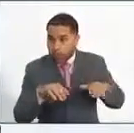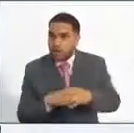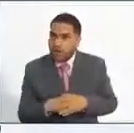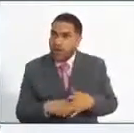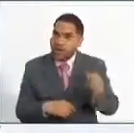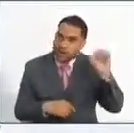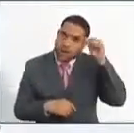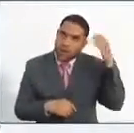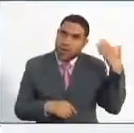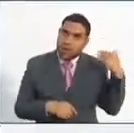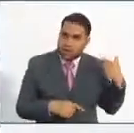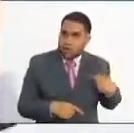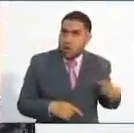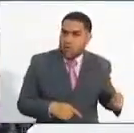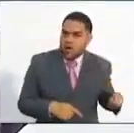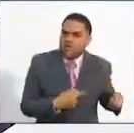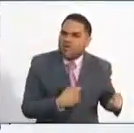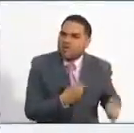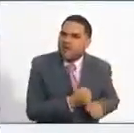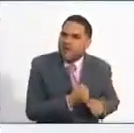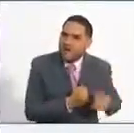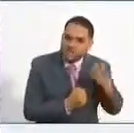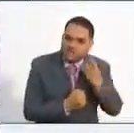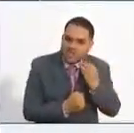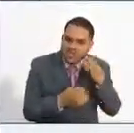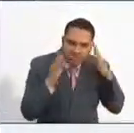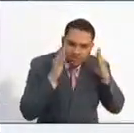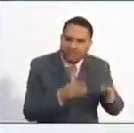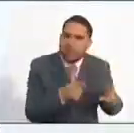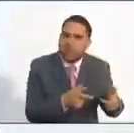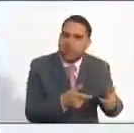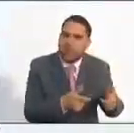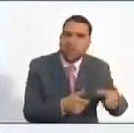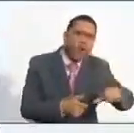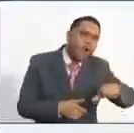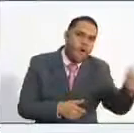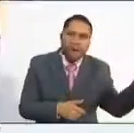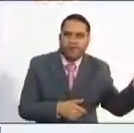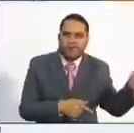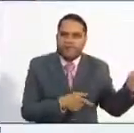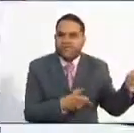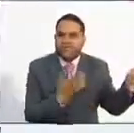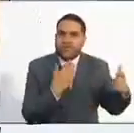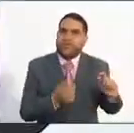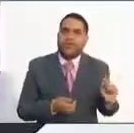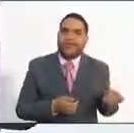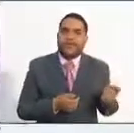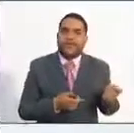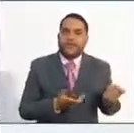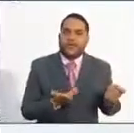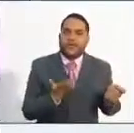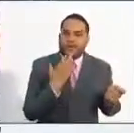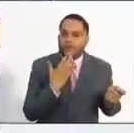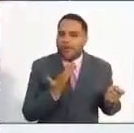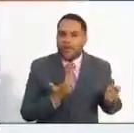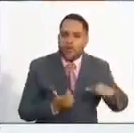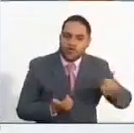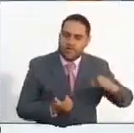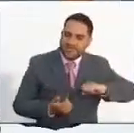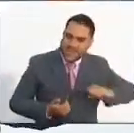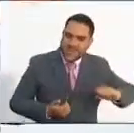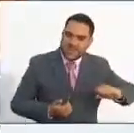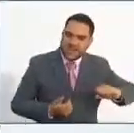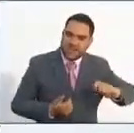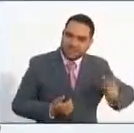que yo he trabajado o mi experiencia hace referencia a otro tipo de disciplinas del derecho, por ejemplo, el derecho de